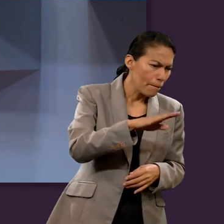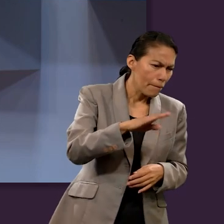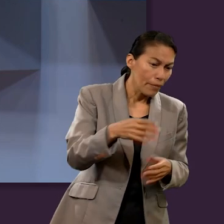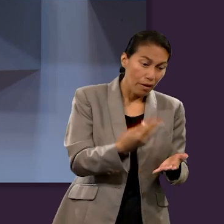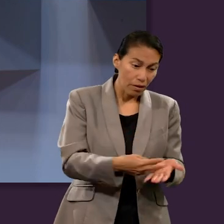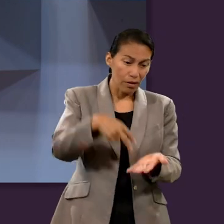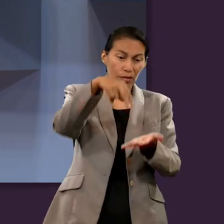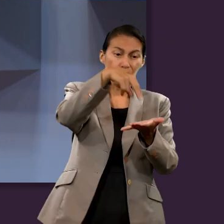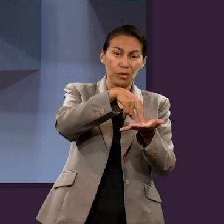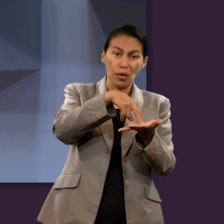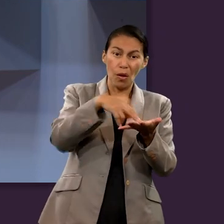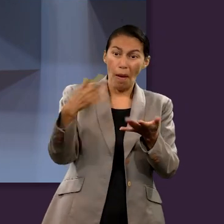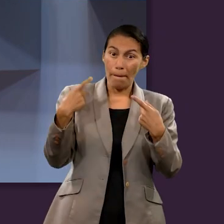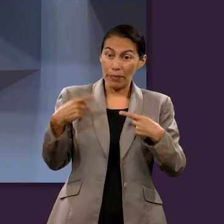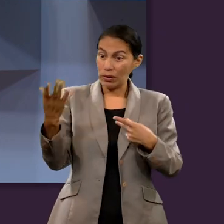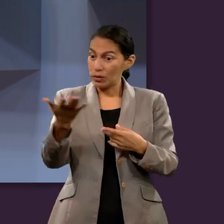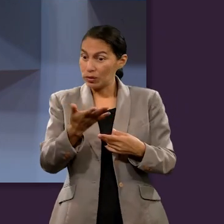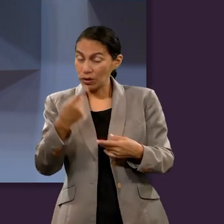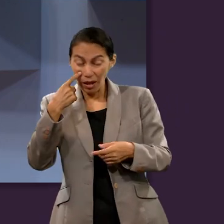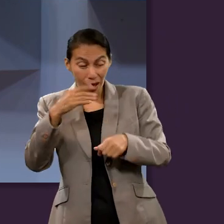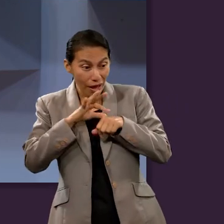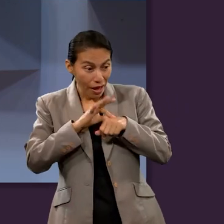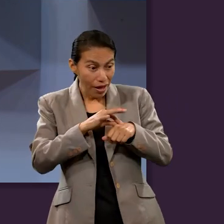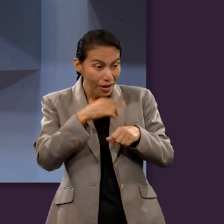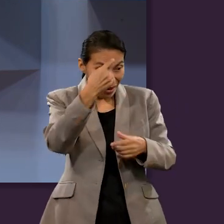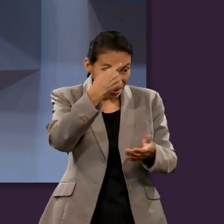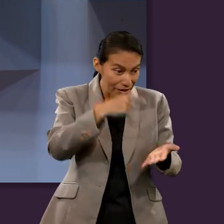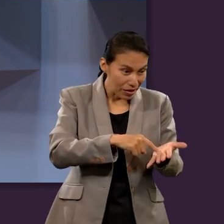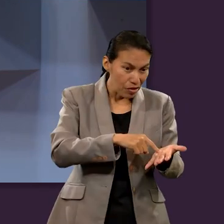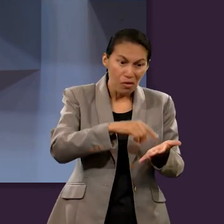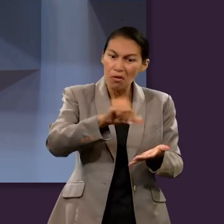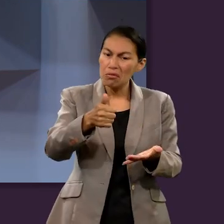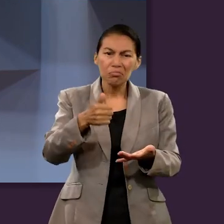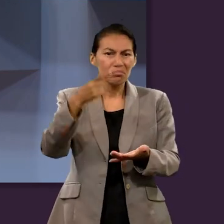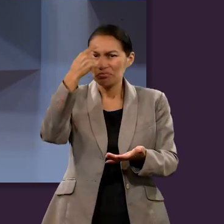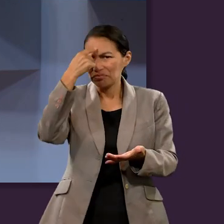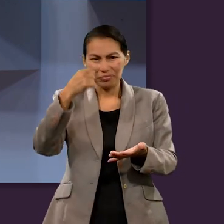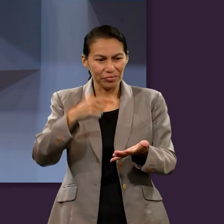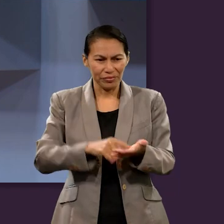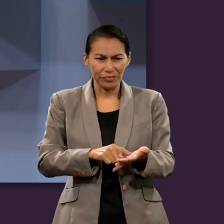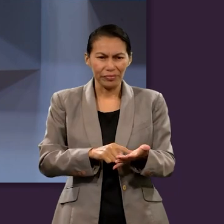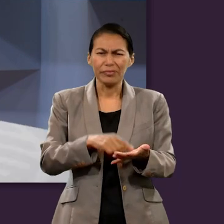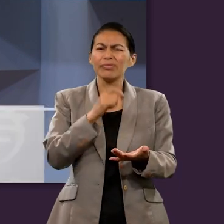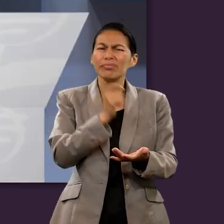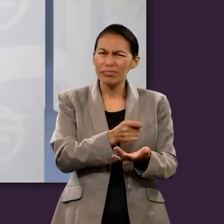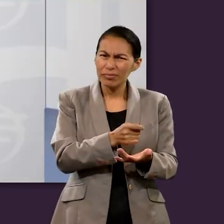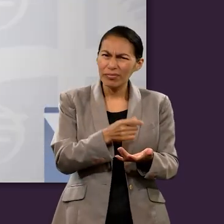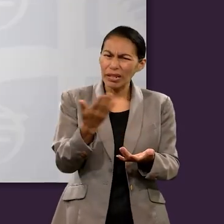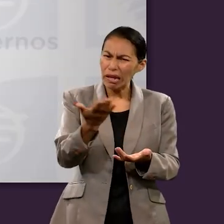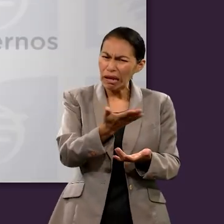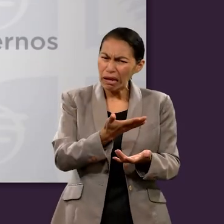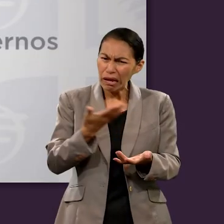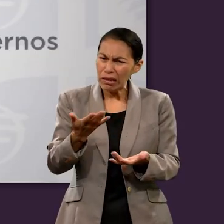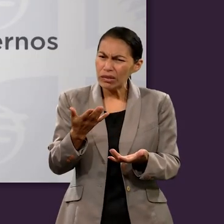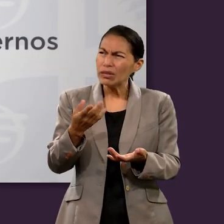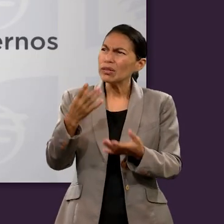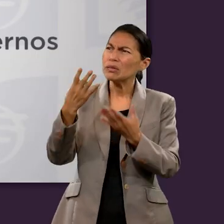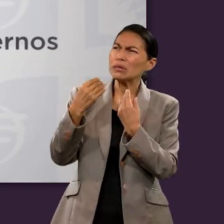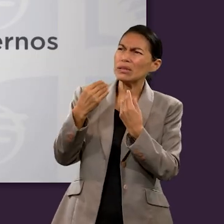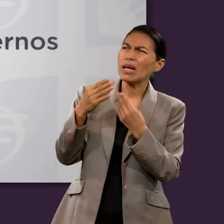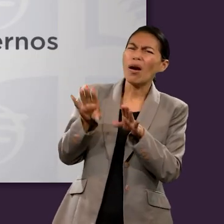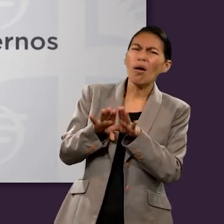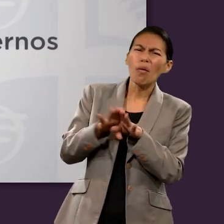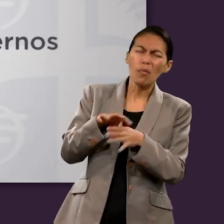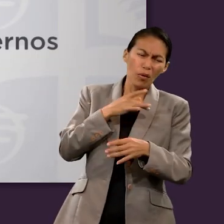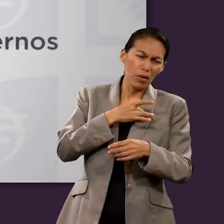muchos creyeron en él sin embargo muchos que tuvieron las mismas evidencias no creyeron entonces esta es la pregunta ¿qué nos enseña esto